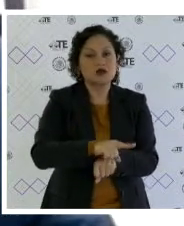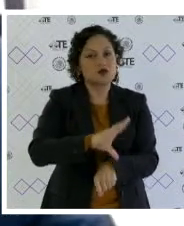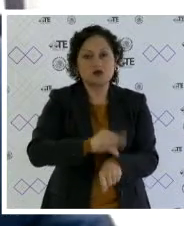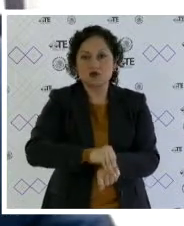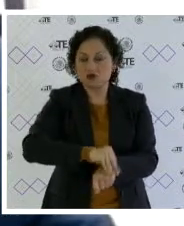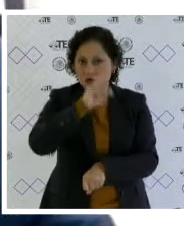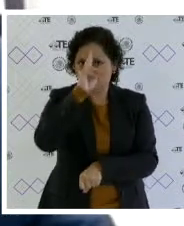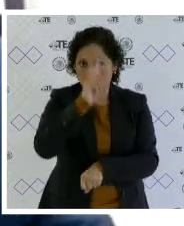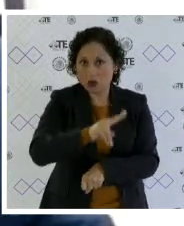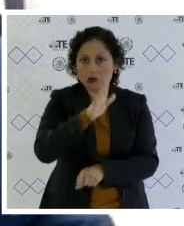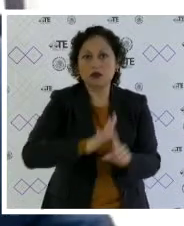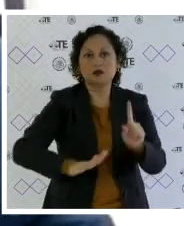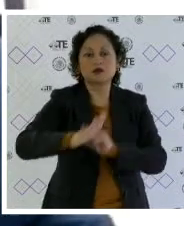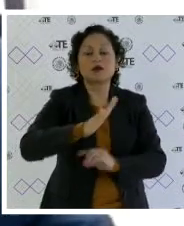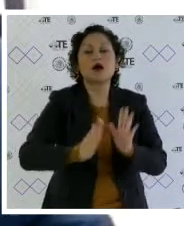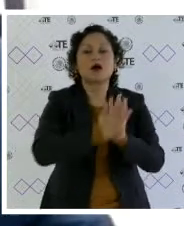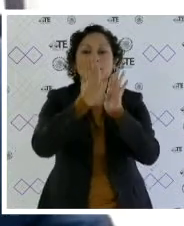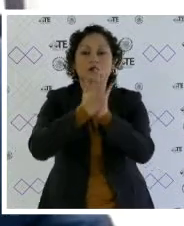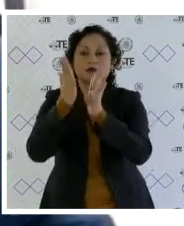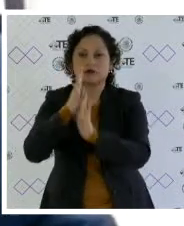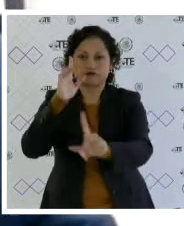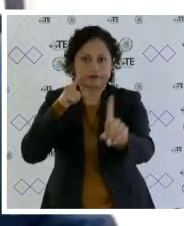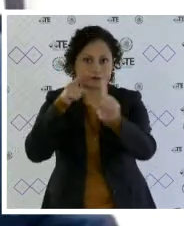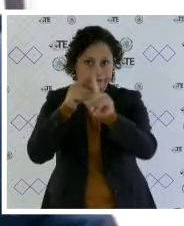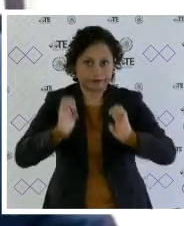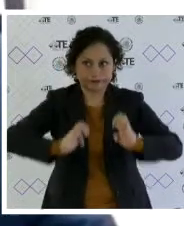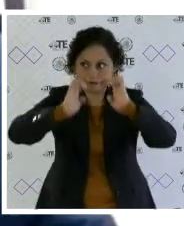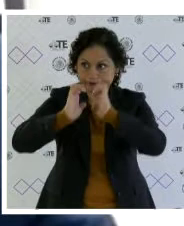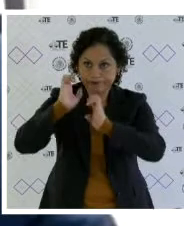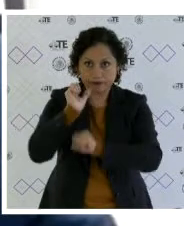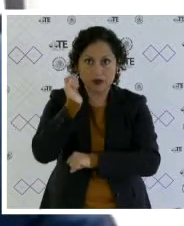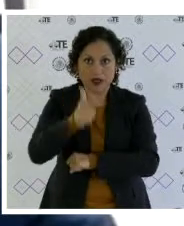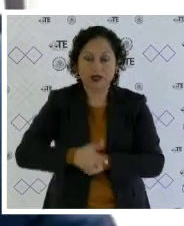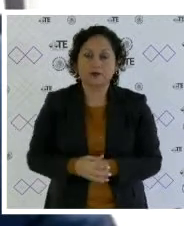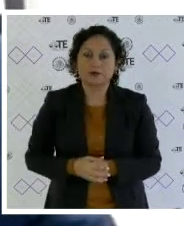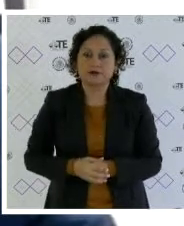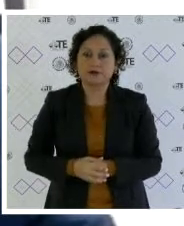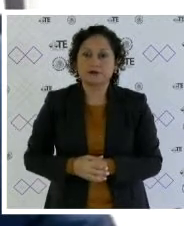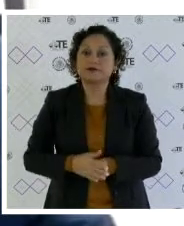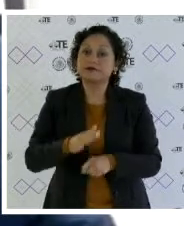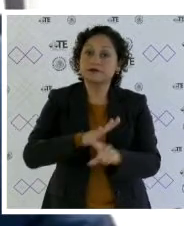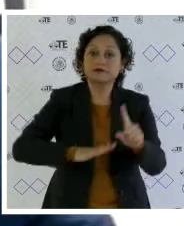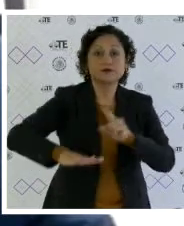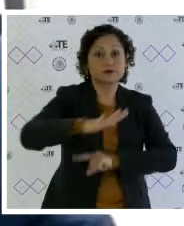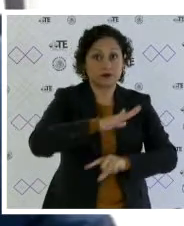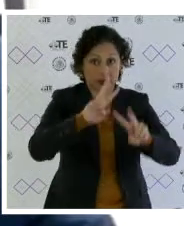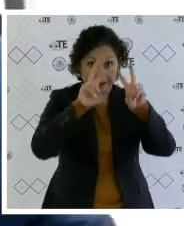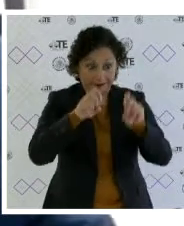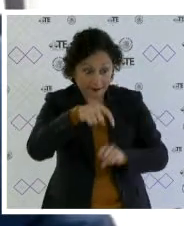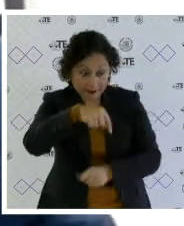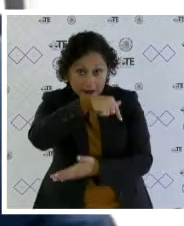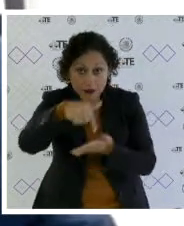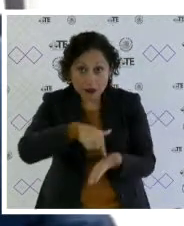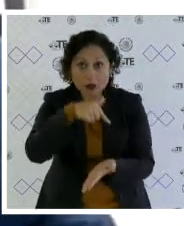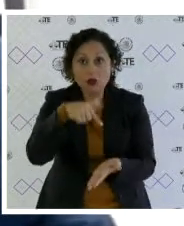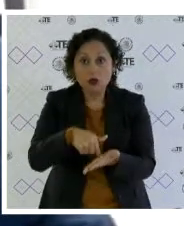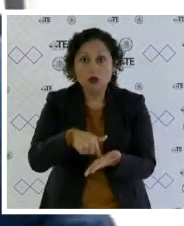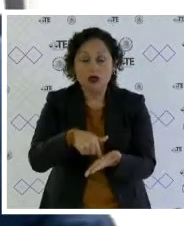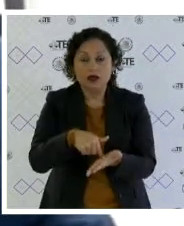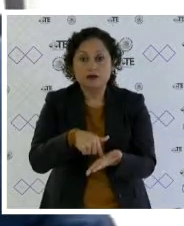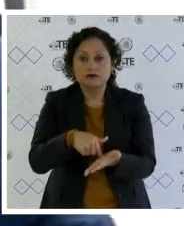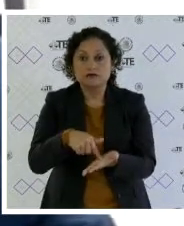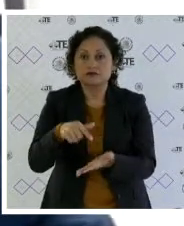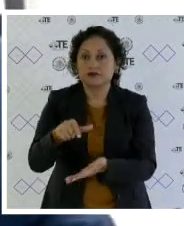cualquier obra o actividad que tenga ese fin. Por lo que hace el aspecto ambiental, el área implicada corresponde a